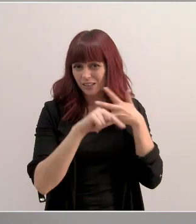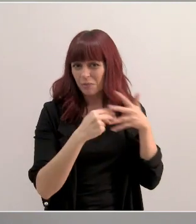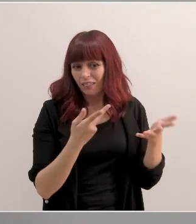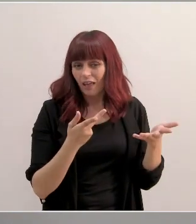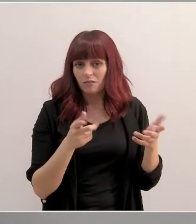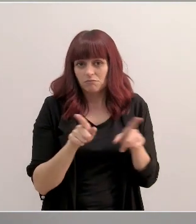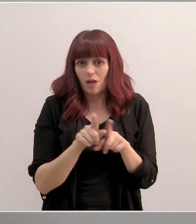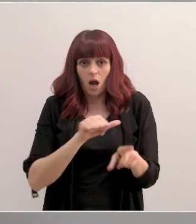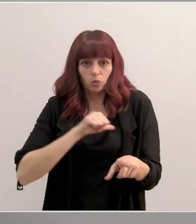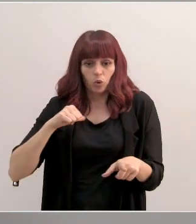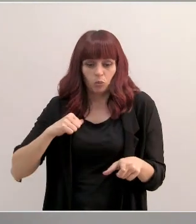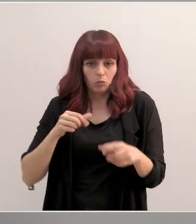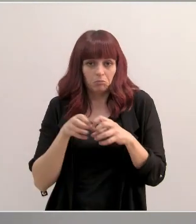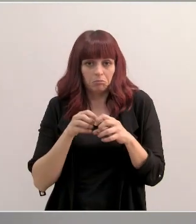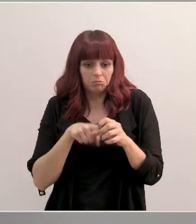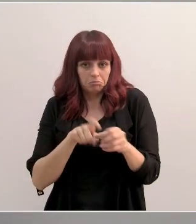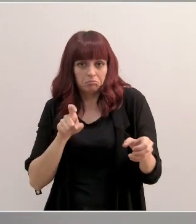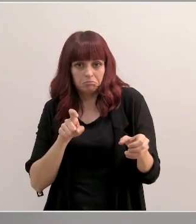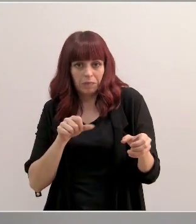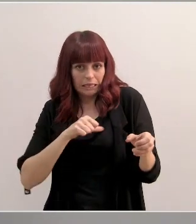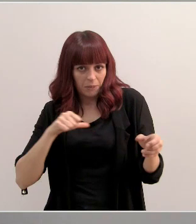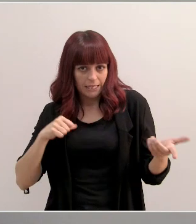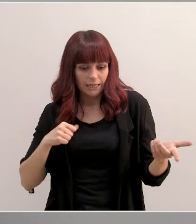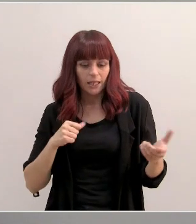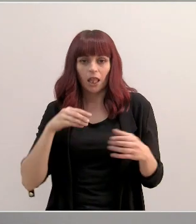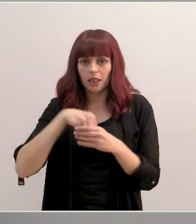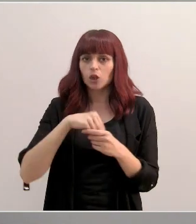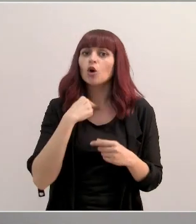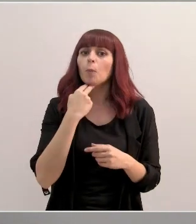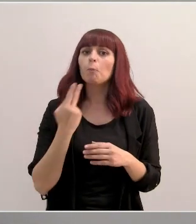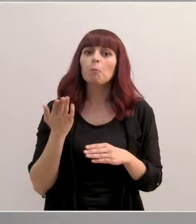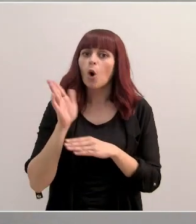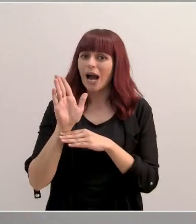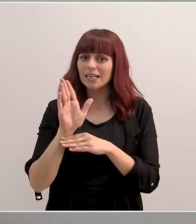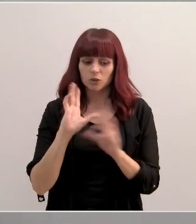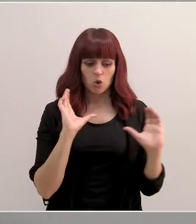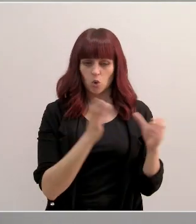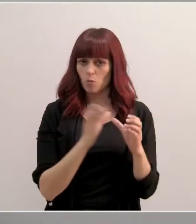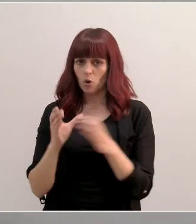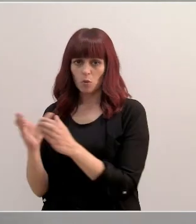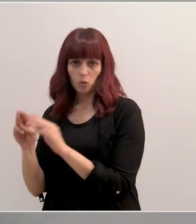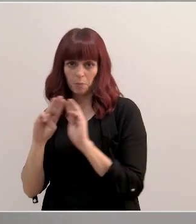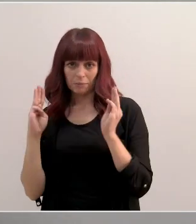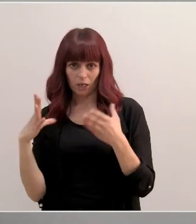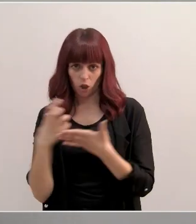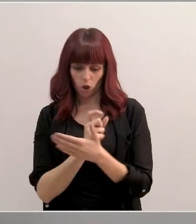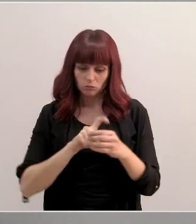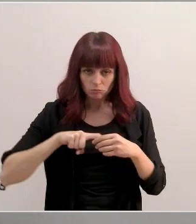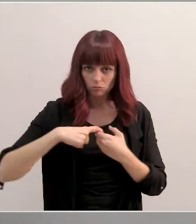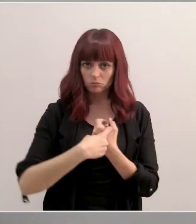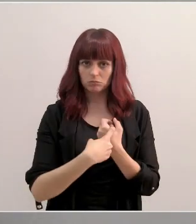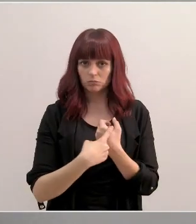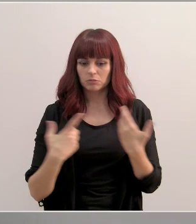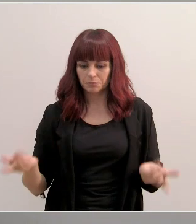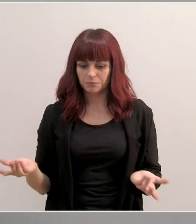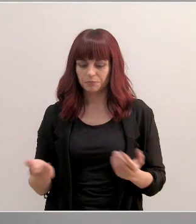autónomo, independiente, que además está formado por vocales de todos los grupos parlamentarios de la Asamblea y